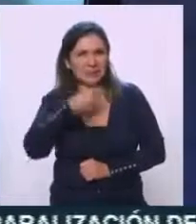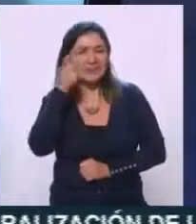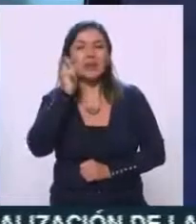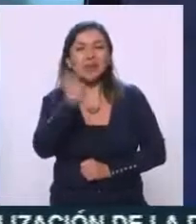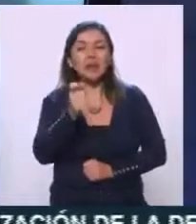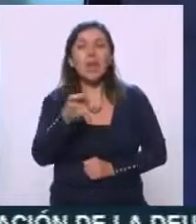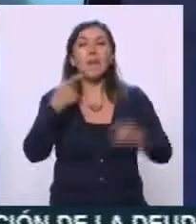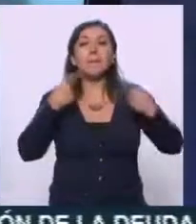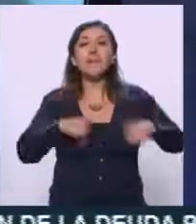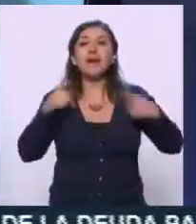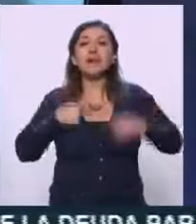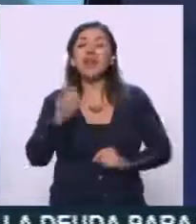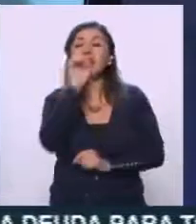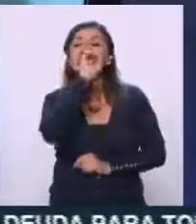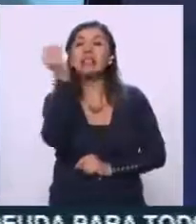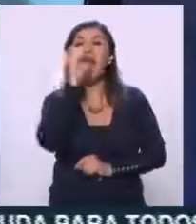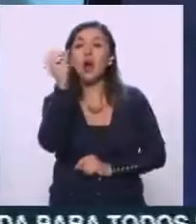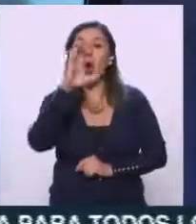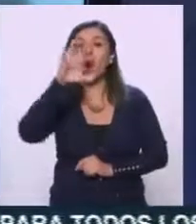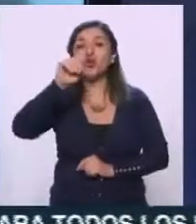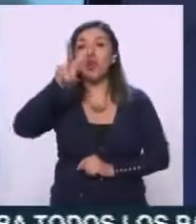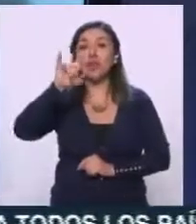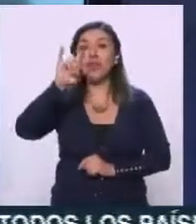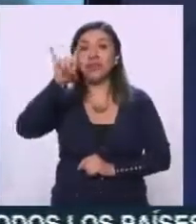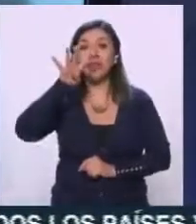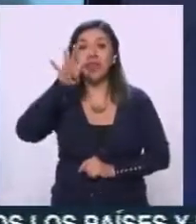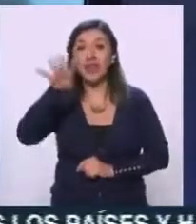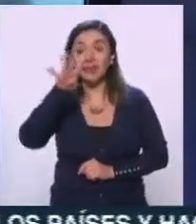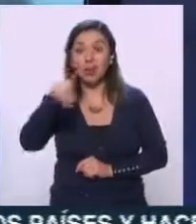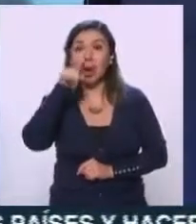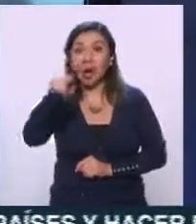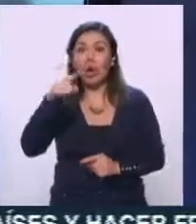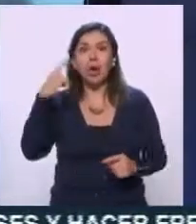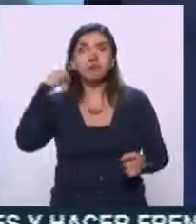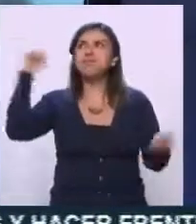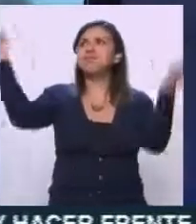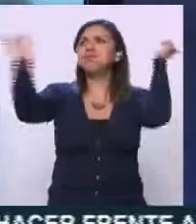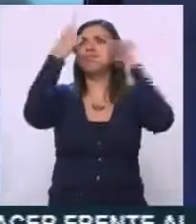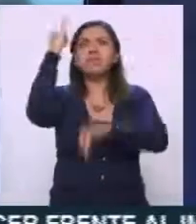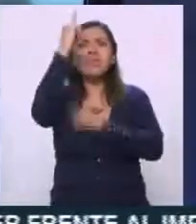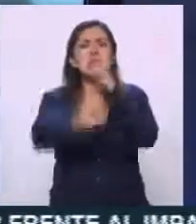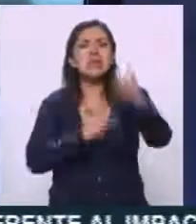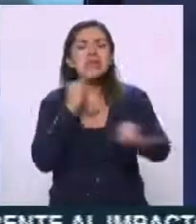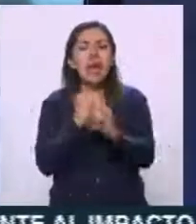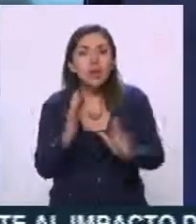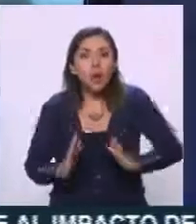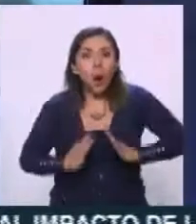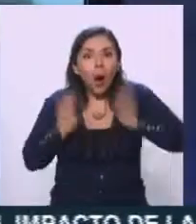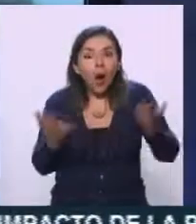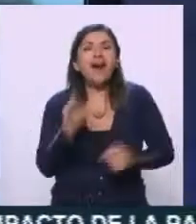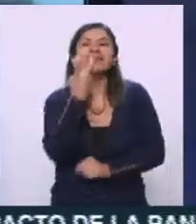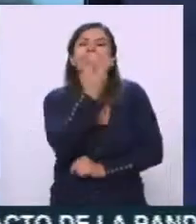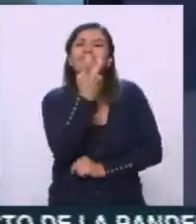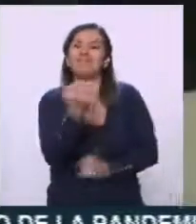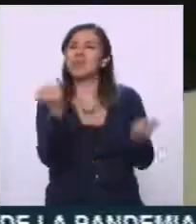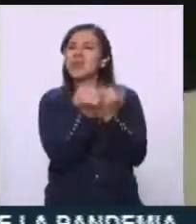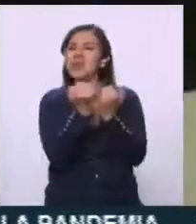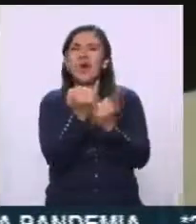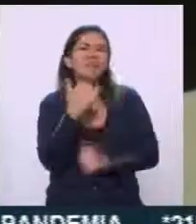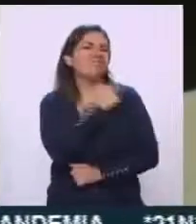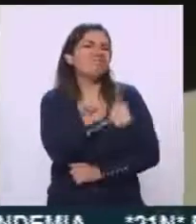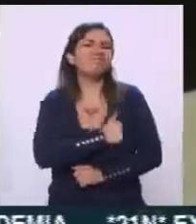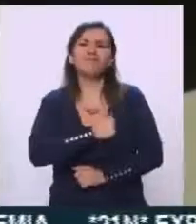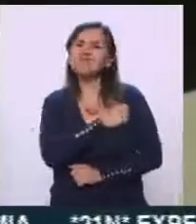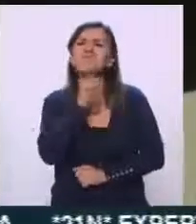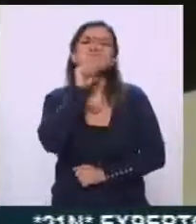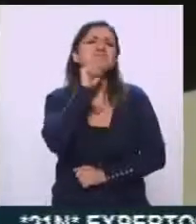el paciente cero de COVID-19, ¿este trascendió a nivel internacional? Sí, y lamentablemente también vemos la misma